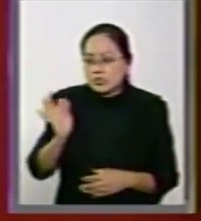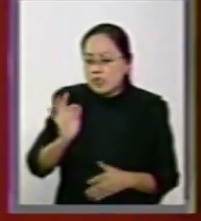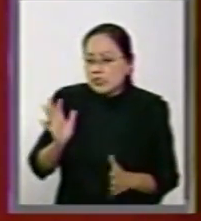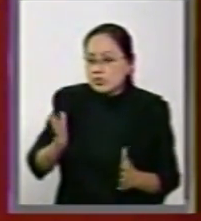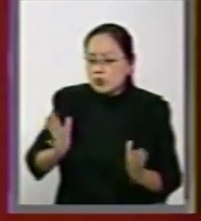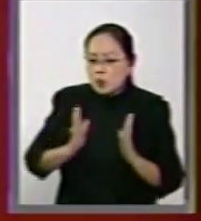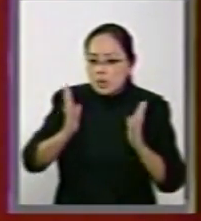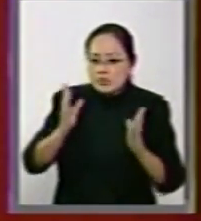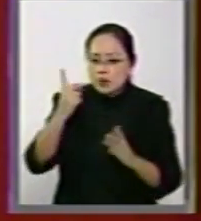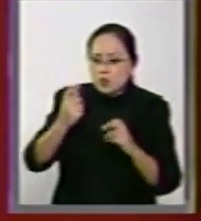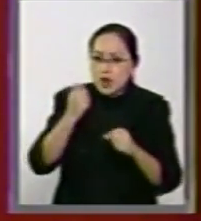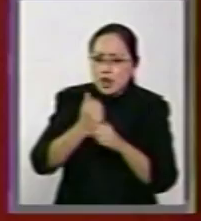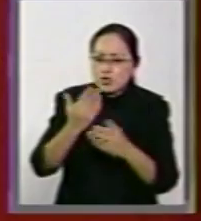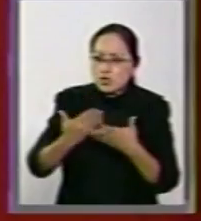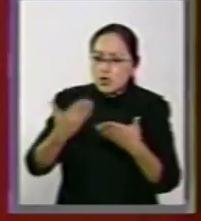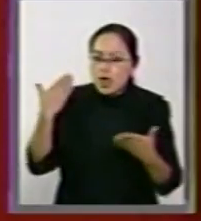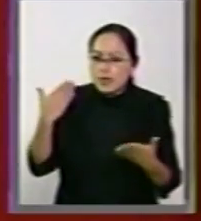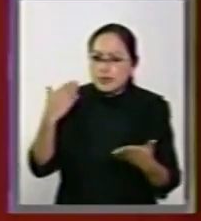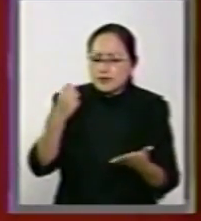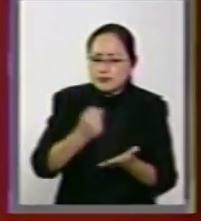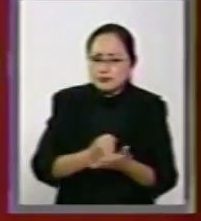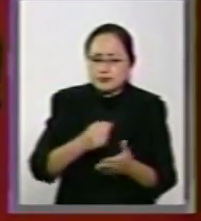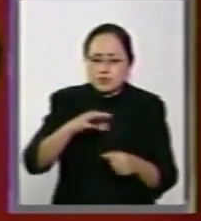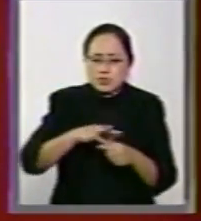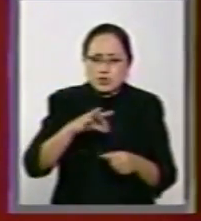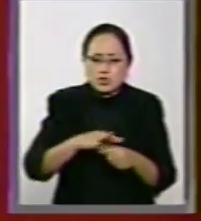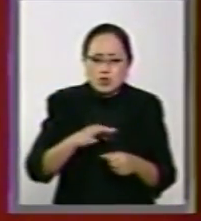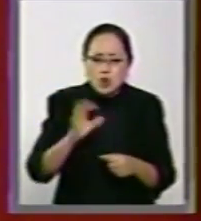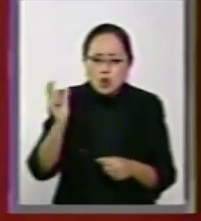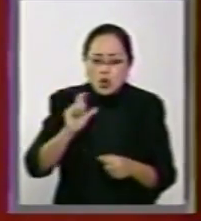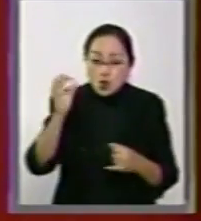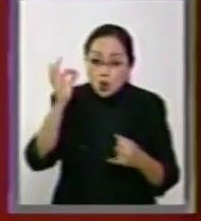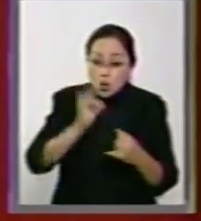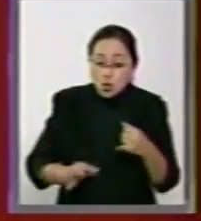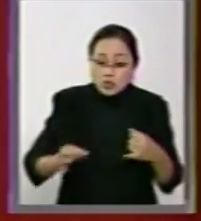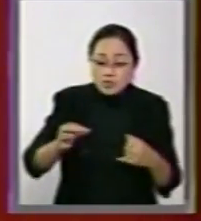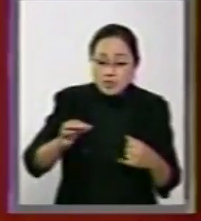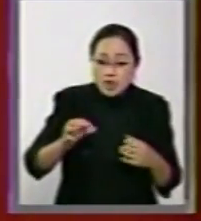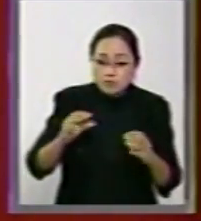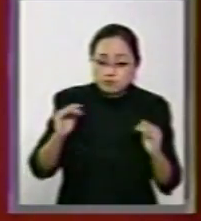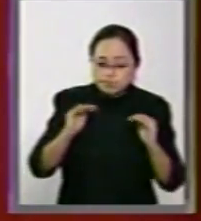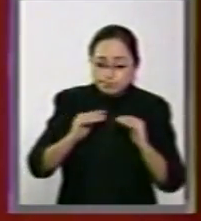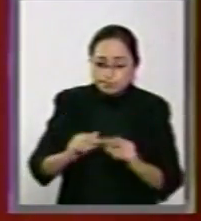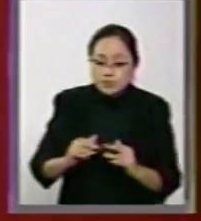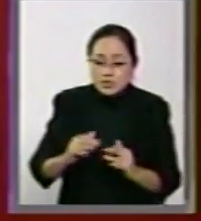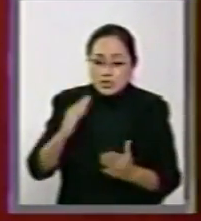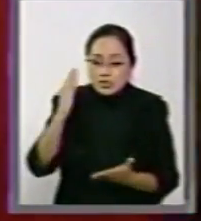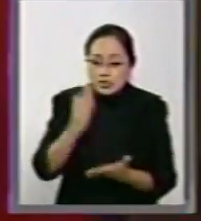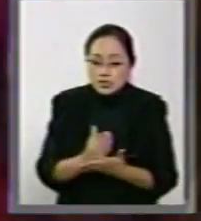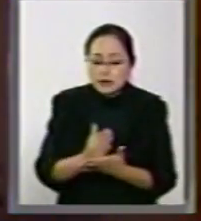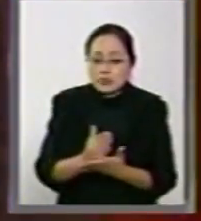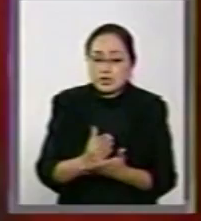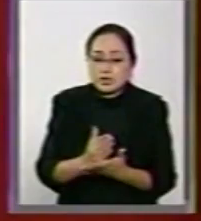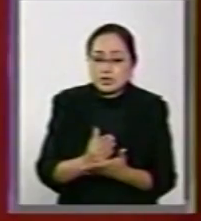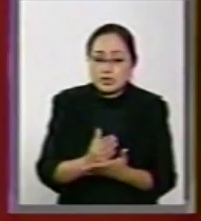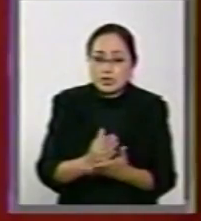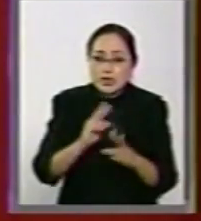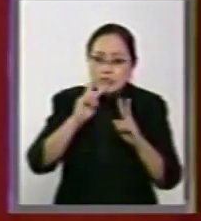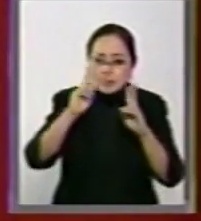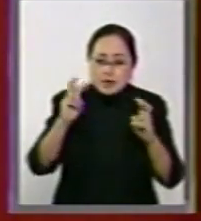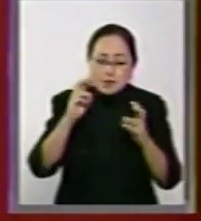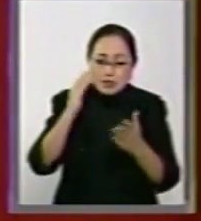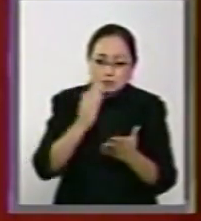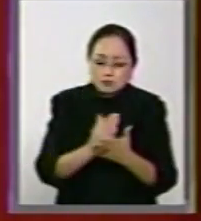un año, ¿verdad? En la que en esta última sesión se suspende este tema,